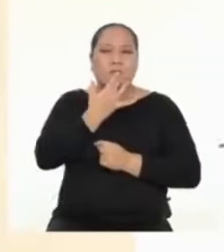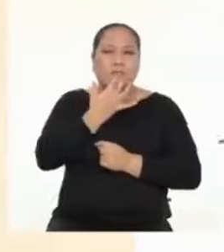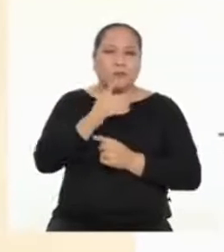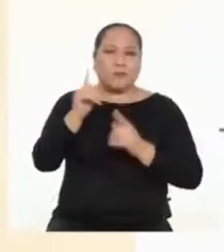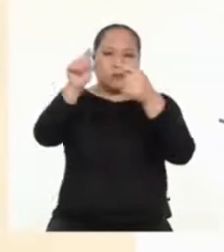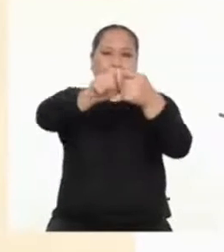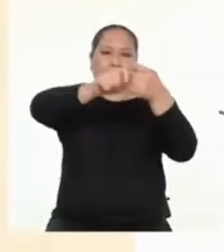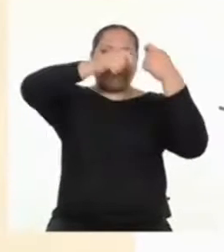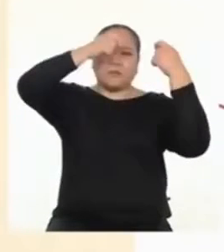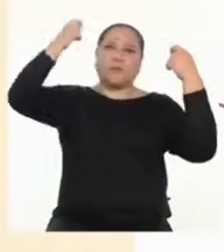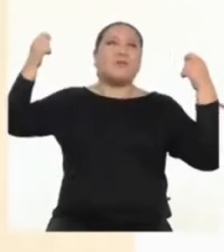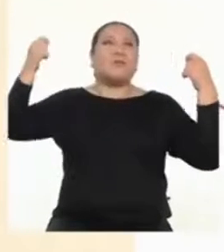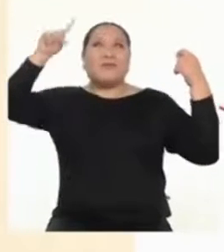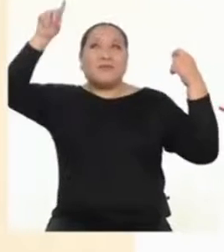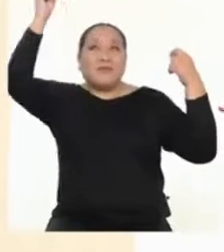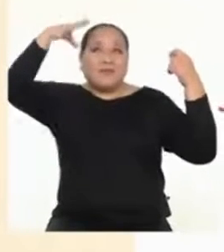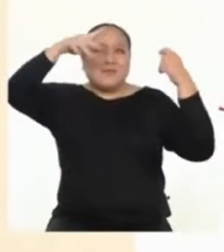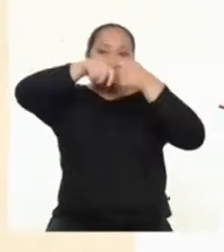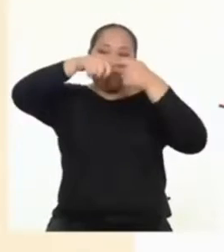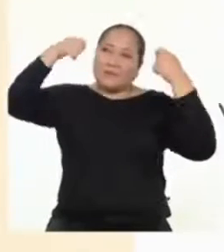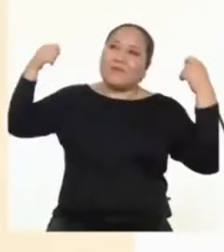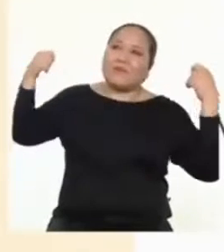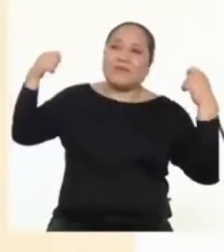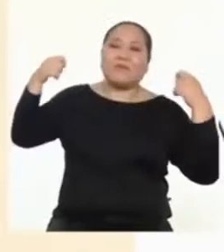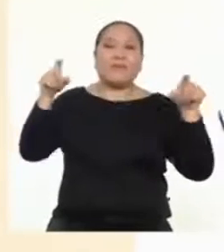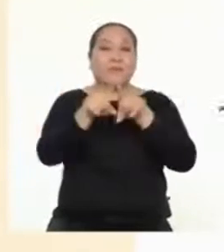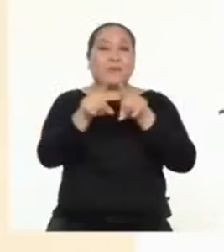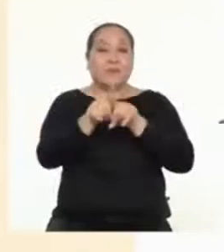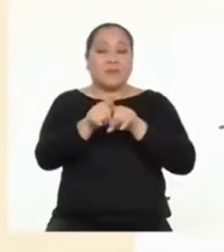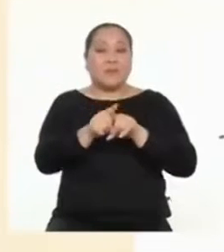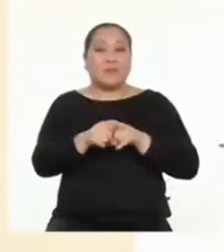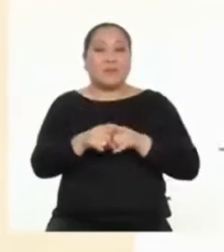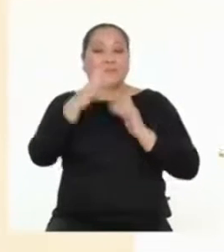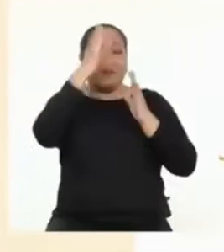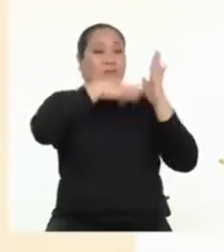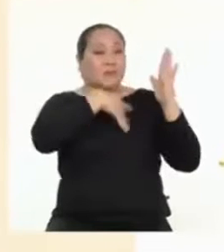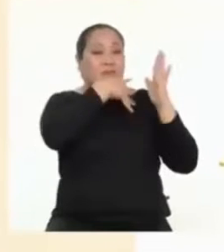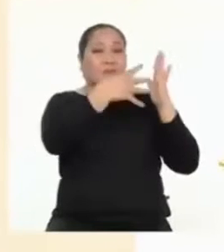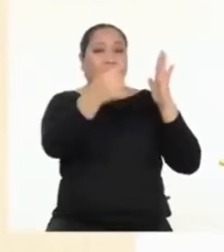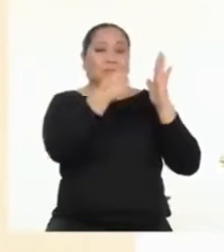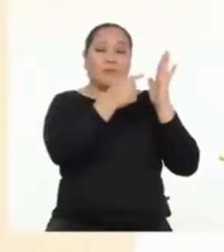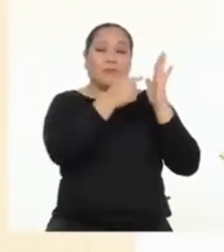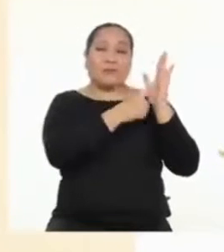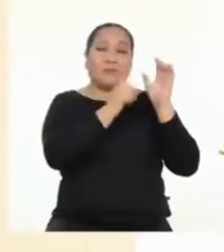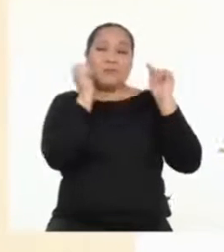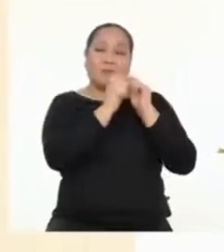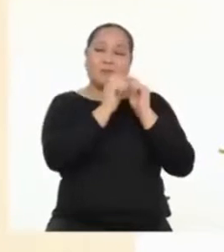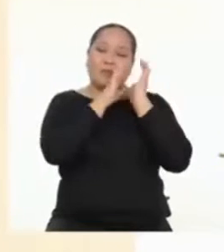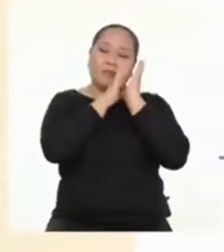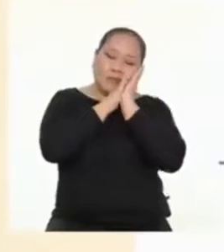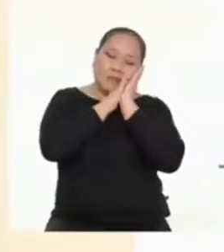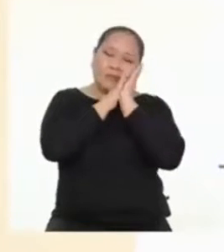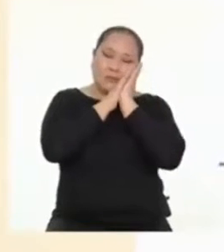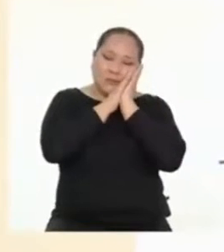Abran las ventanas cada vez que salga el sol. Y finalmente, mantengan una rutina de sueño para asegurarse de dormir